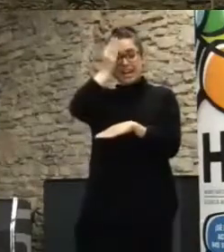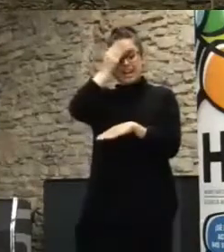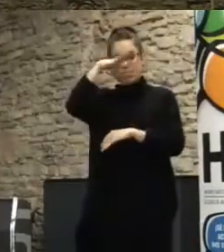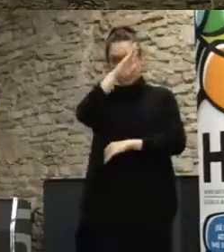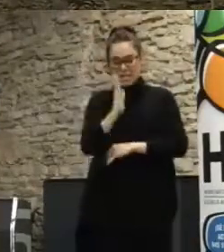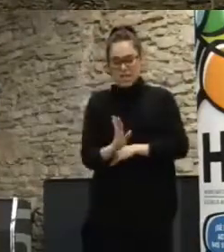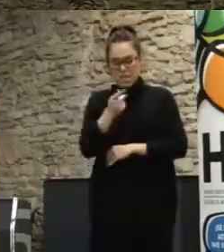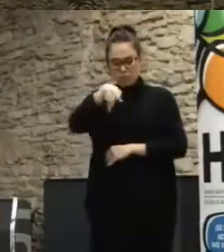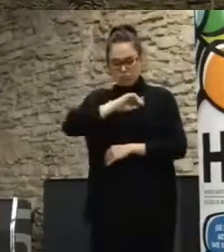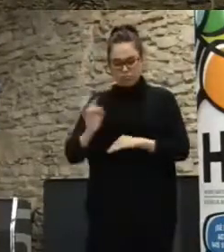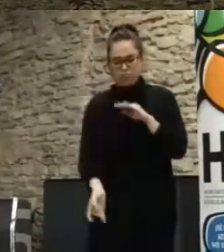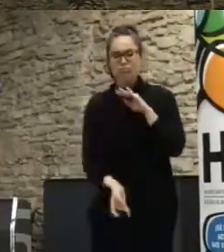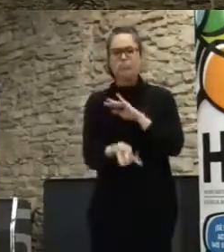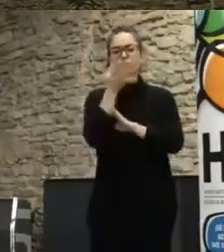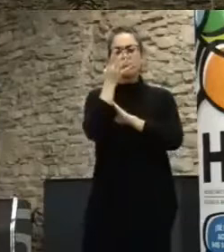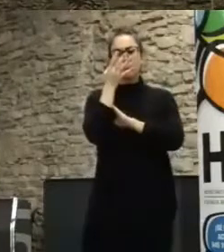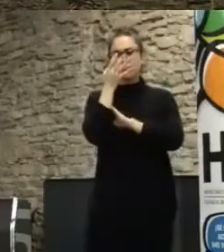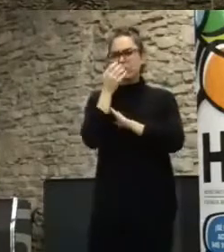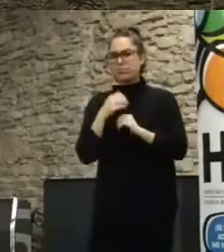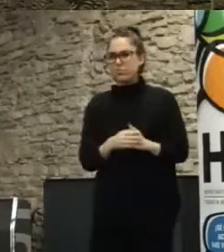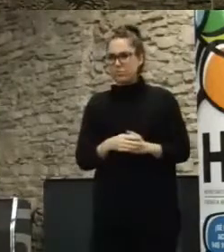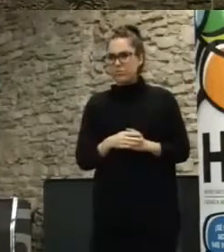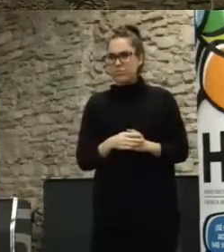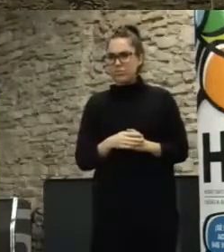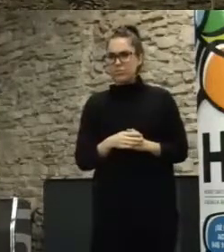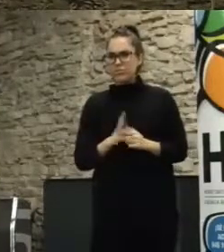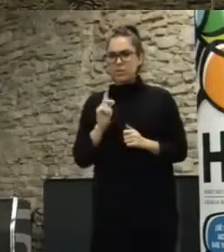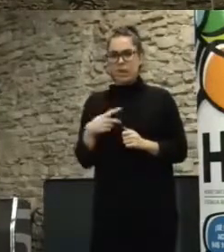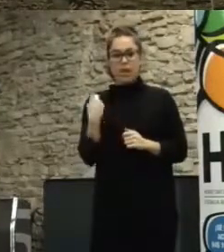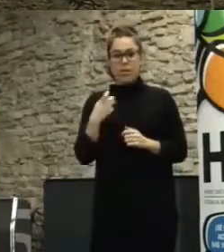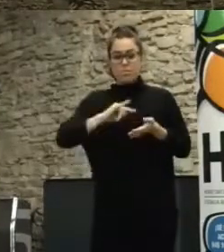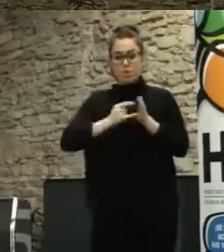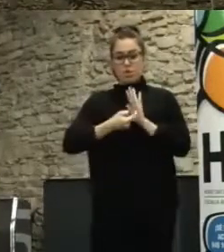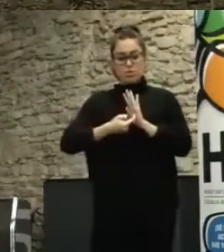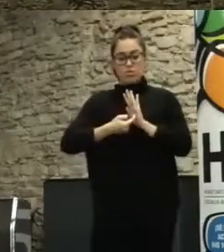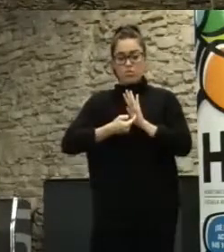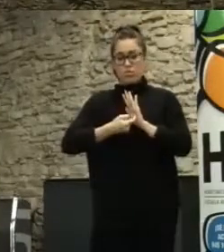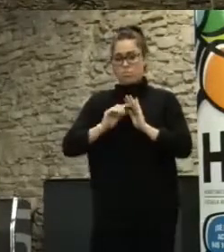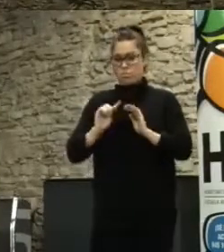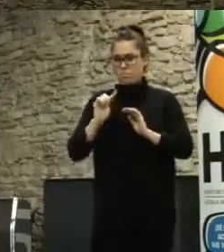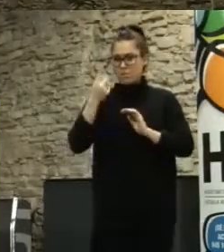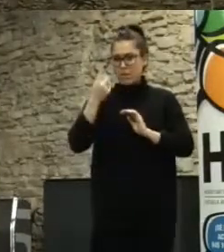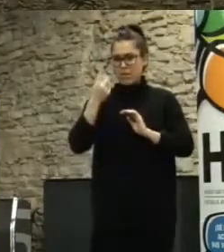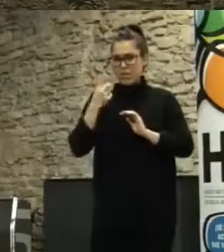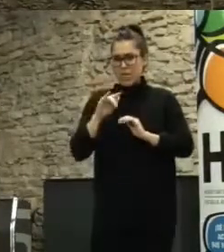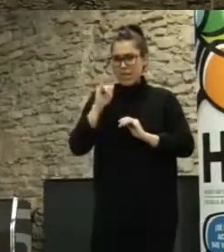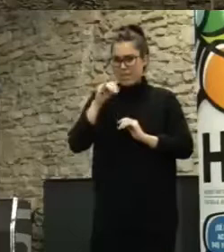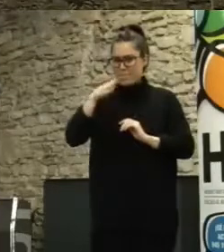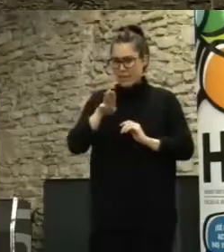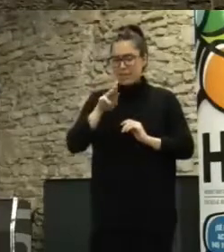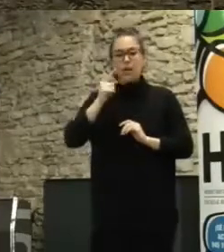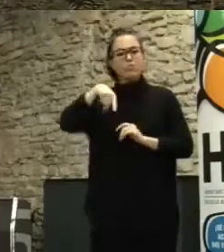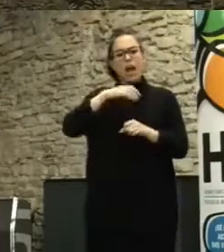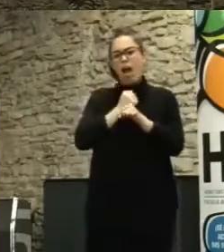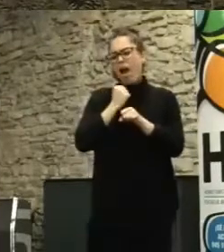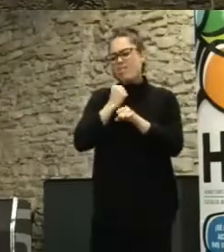de montar un, la primera regulación de la, hecha de abajo arriba sobre la neutralidad de la red. Se trabajó durante muchos años y se